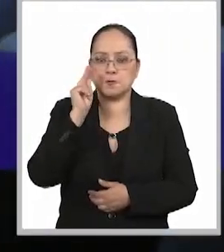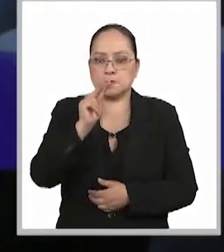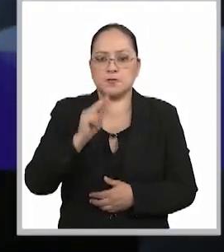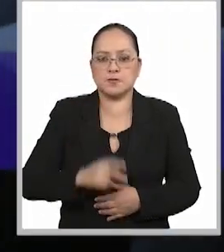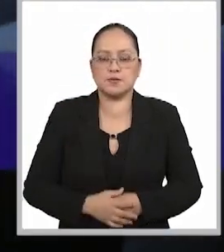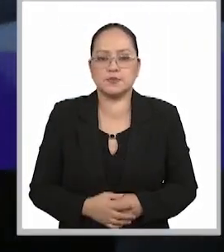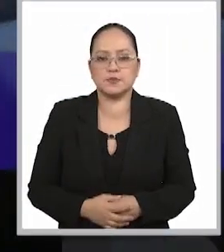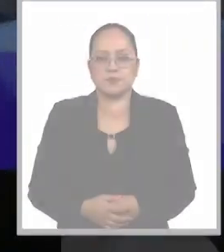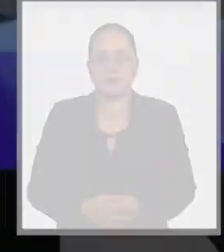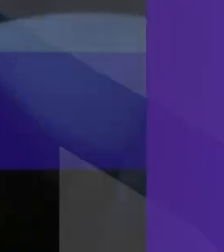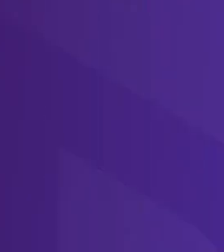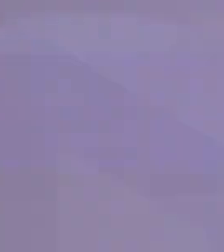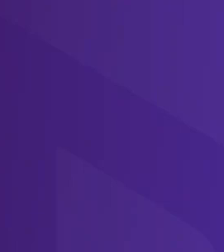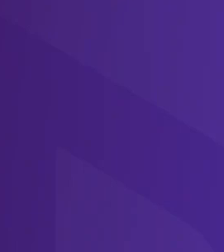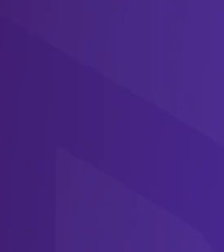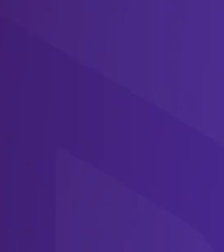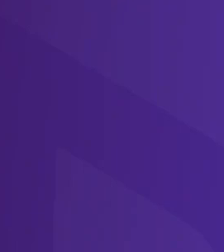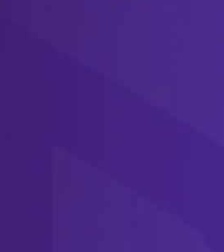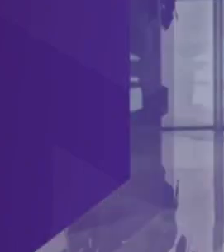Judicial.